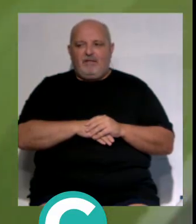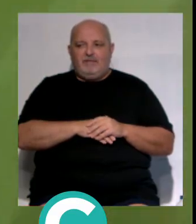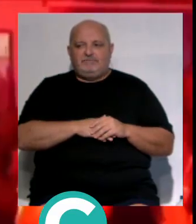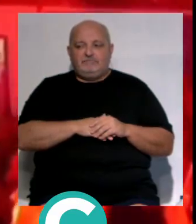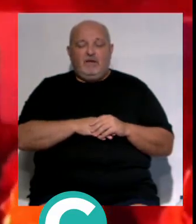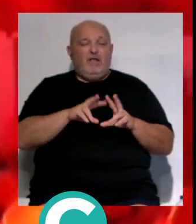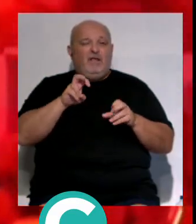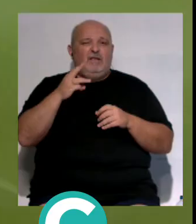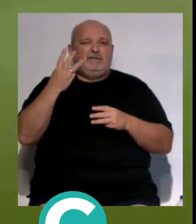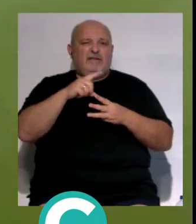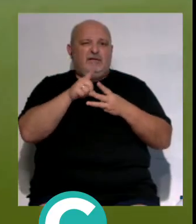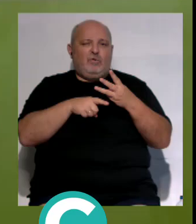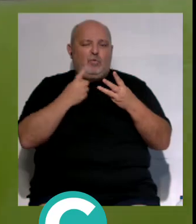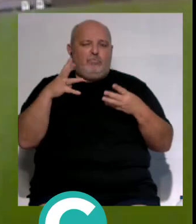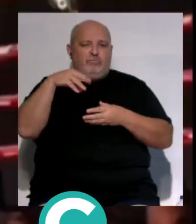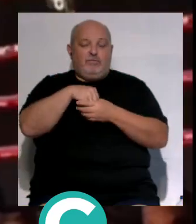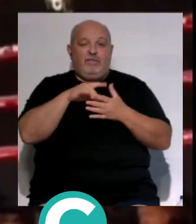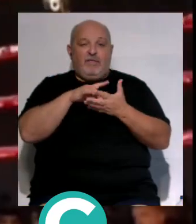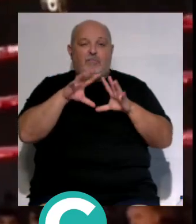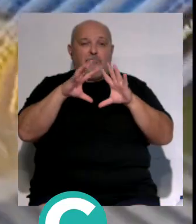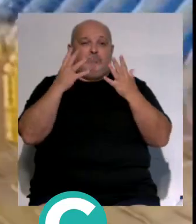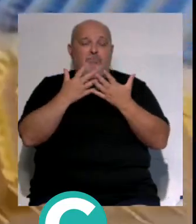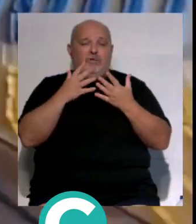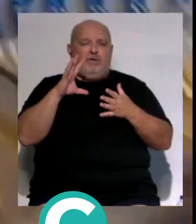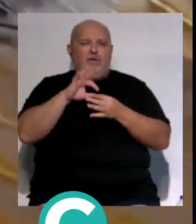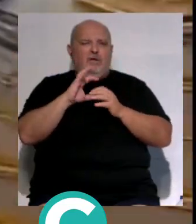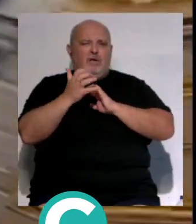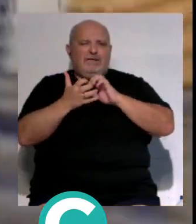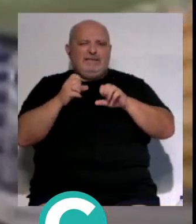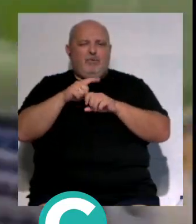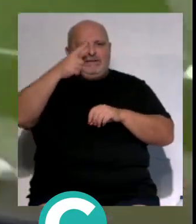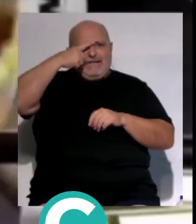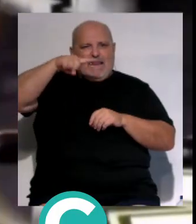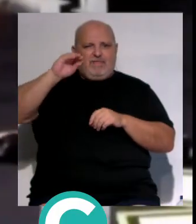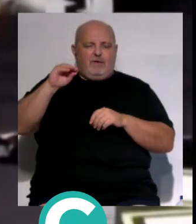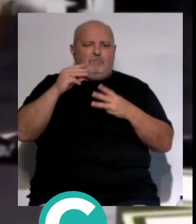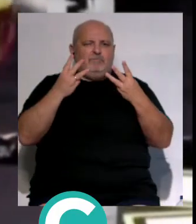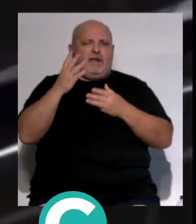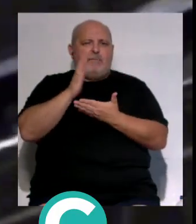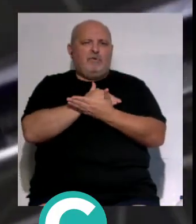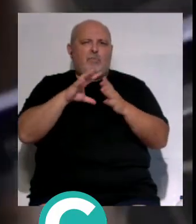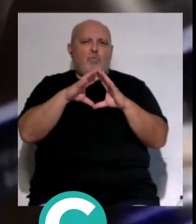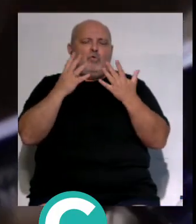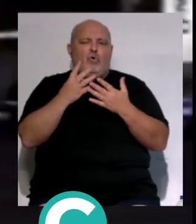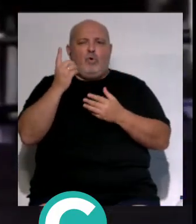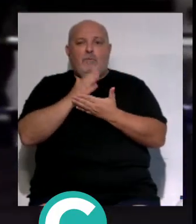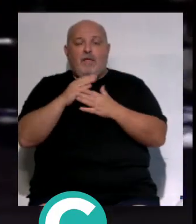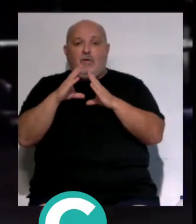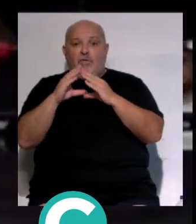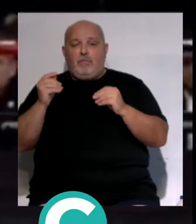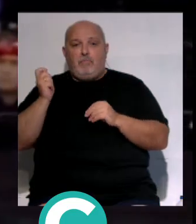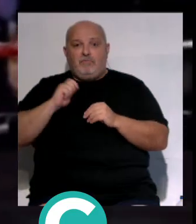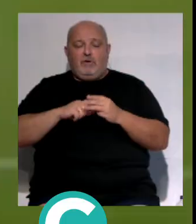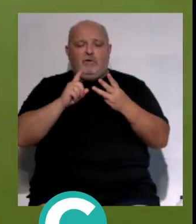se trata de tres eventos en uno el día grande del Muay Thai cuenta con la celebración de tres campeonatos del mundo un campeonato de Andalucía